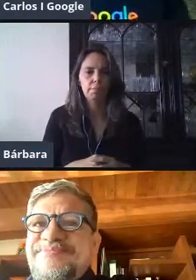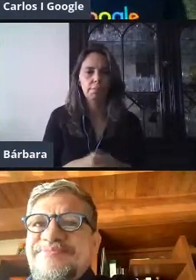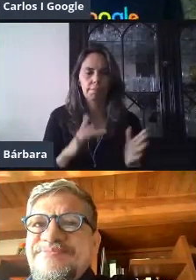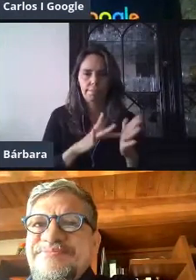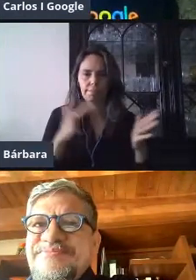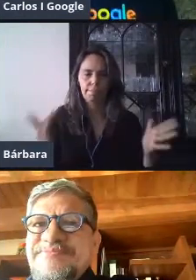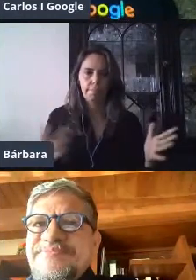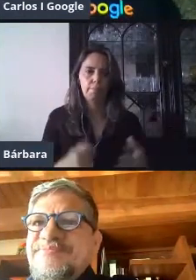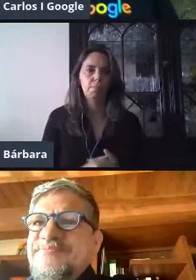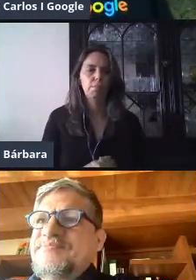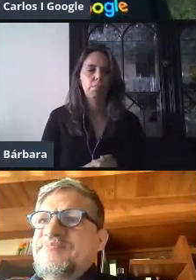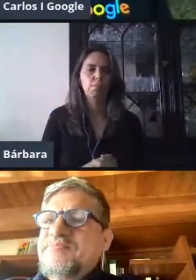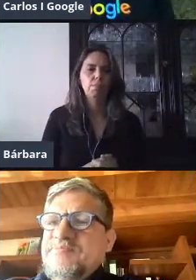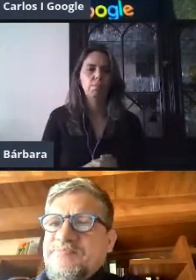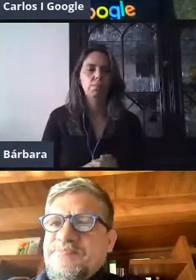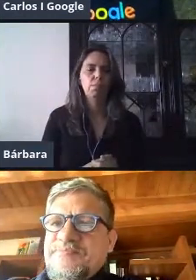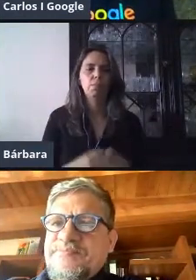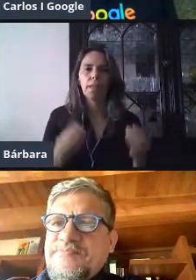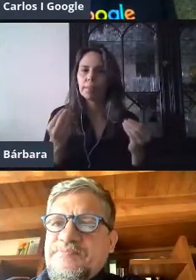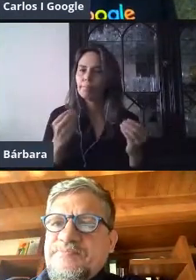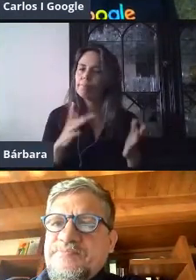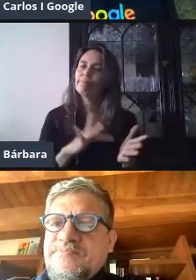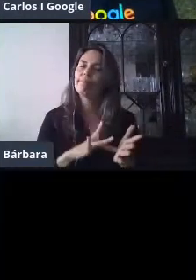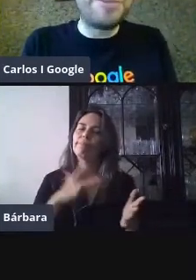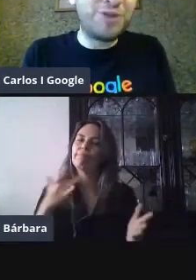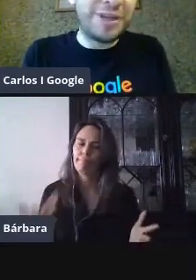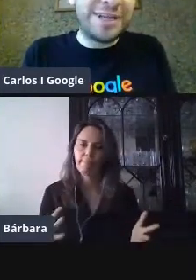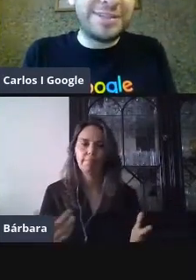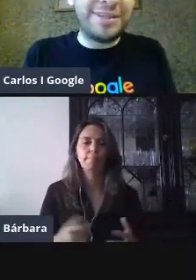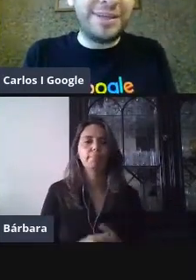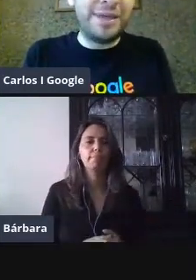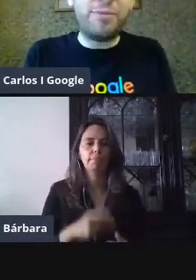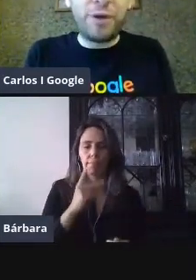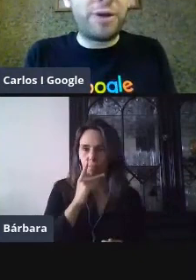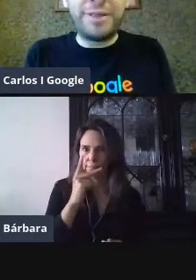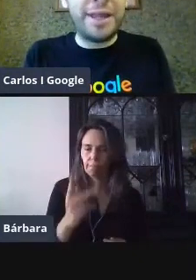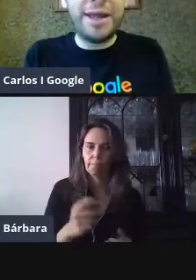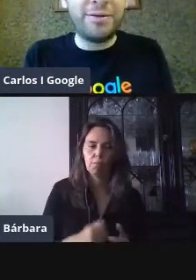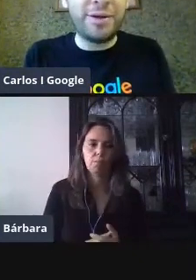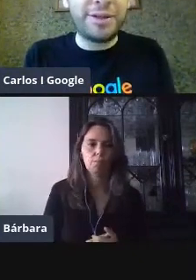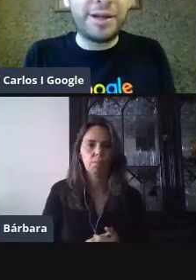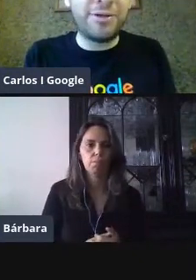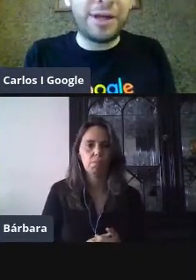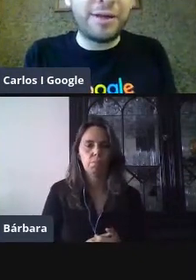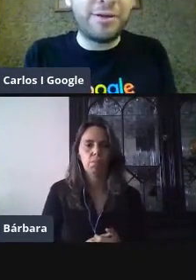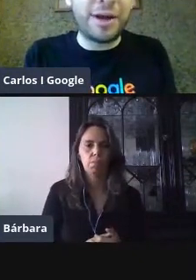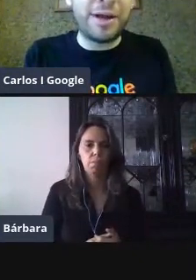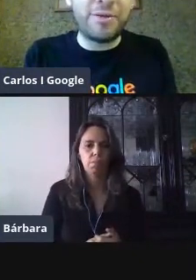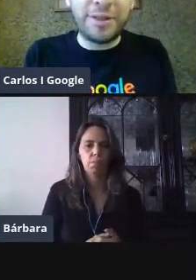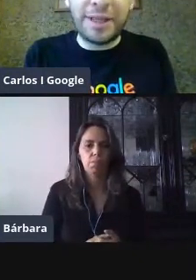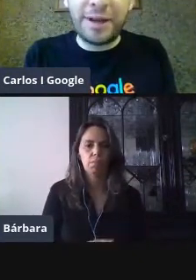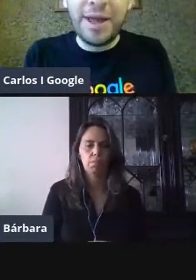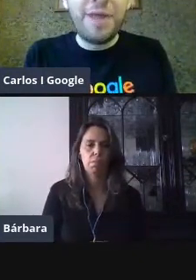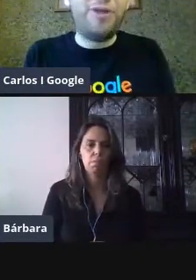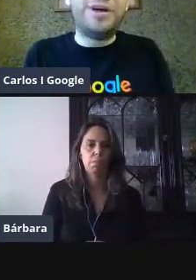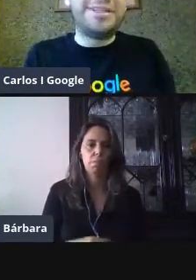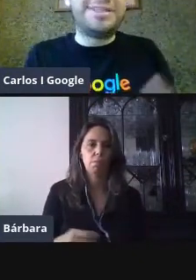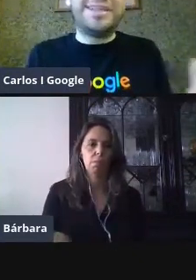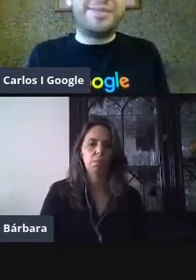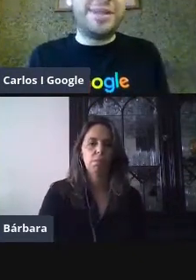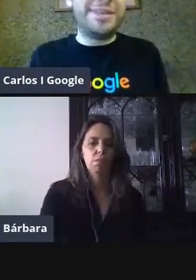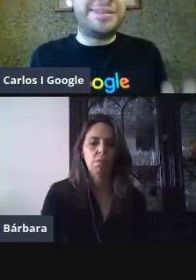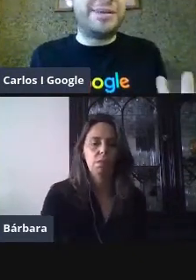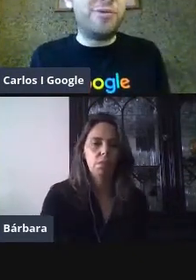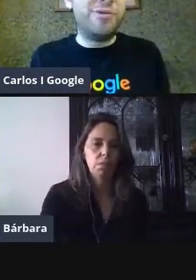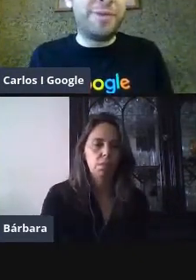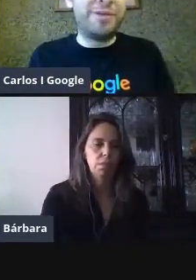Muchas gracias, doctor. Le agradecemos muchísimo sus palabras. Muchas gracias. Y reiterar, ¿no? Reiterar lo que acaba de comentar. Todas